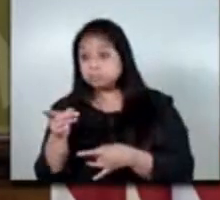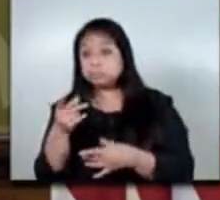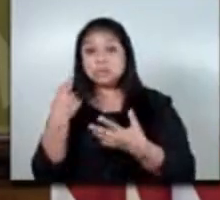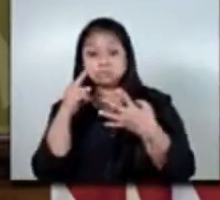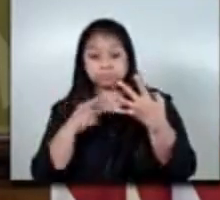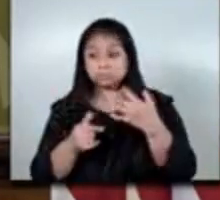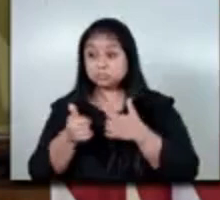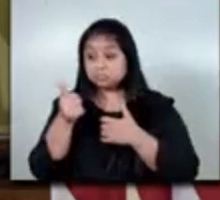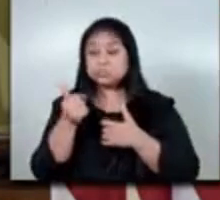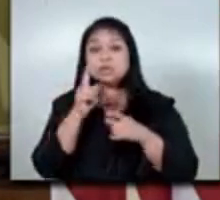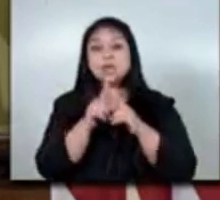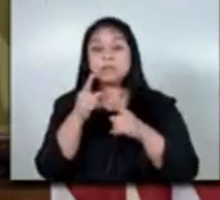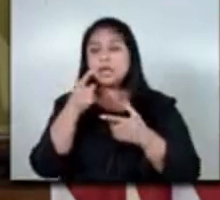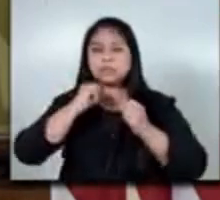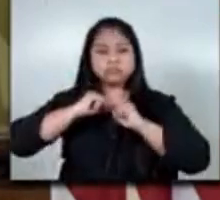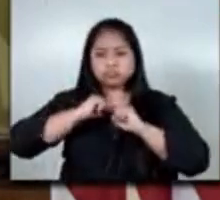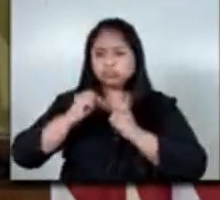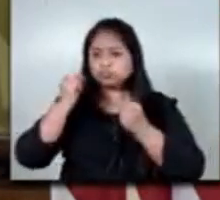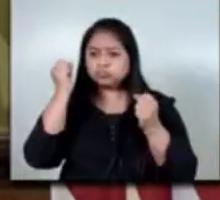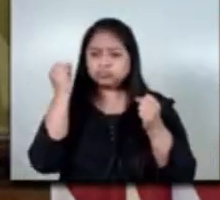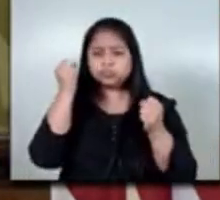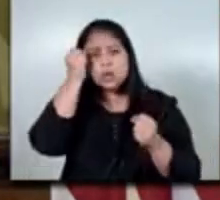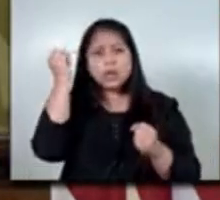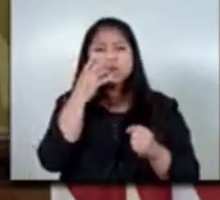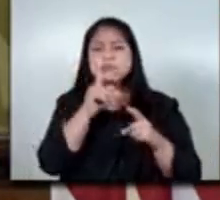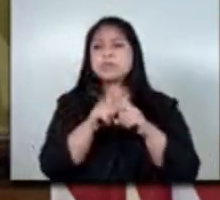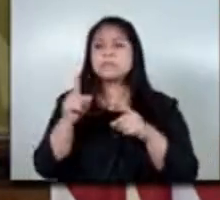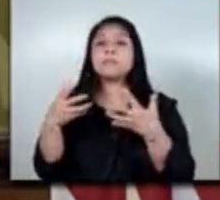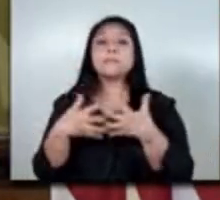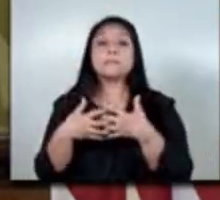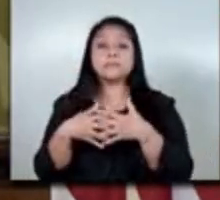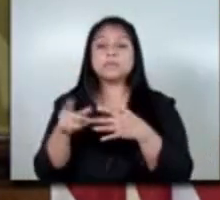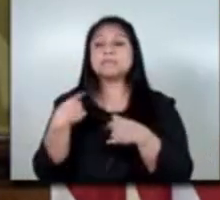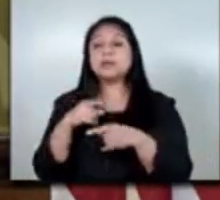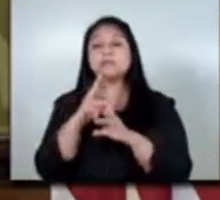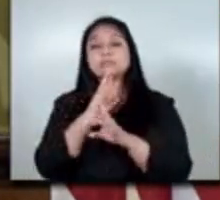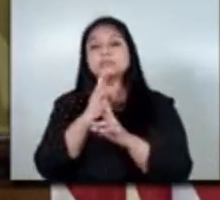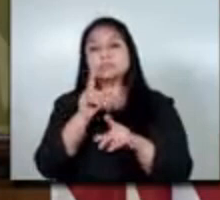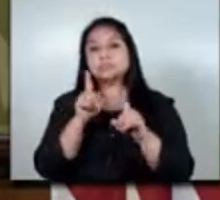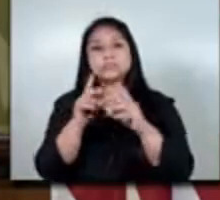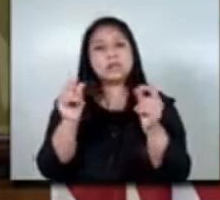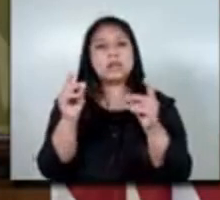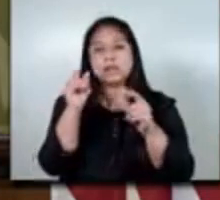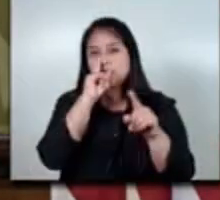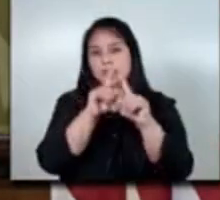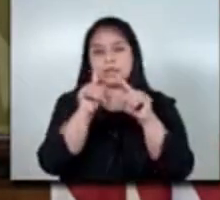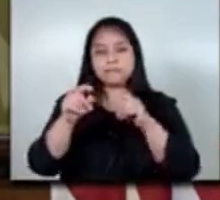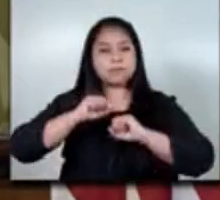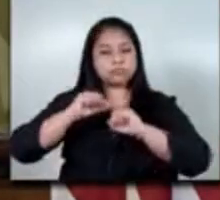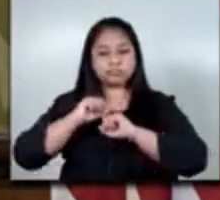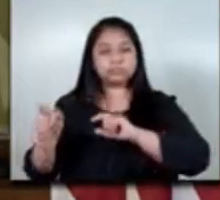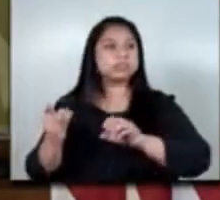y con habilidad con esas empresas para responder rápidamente a las necesidades y seguir